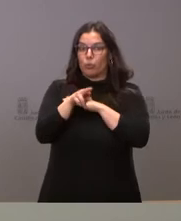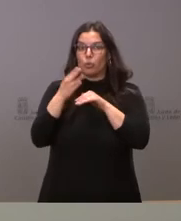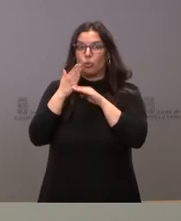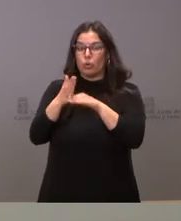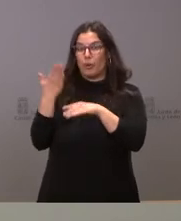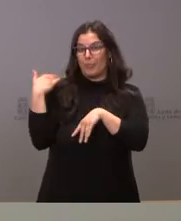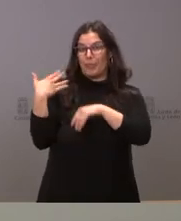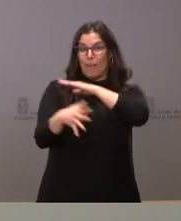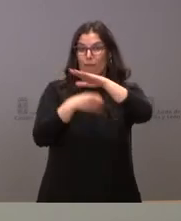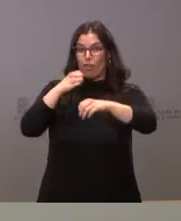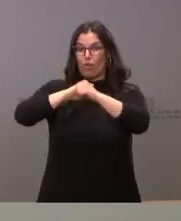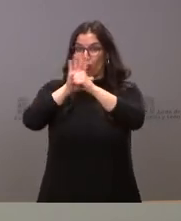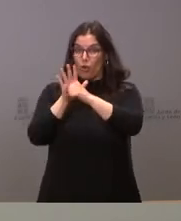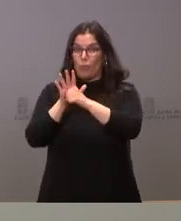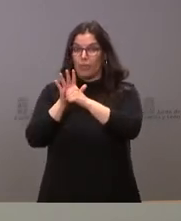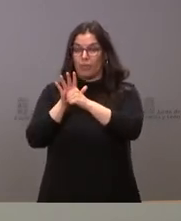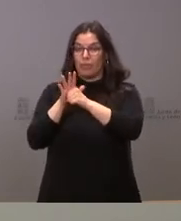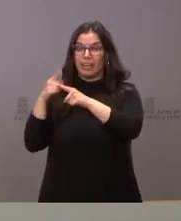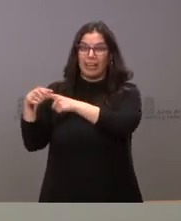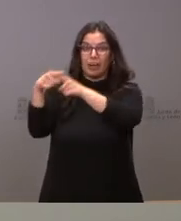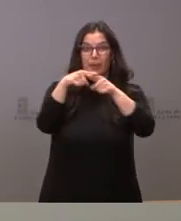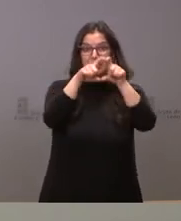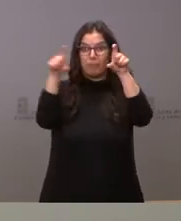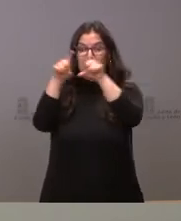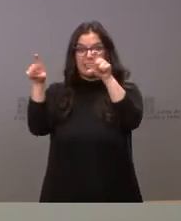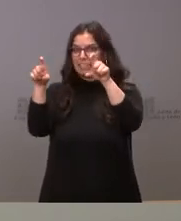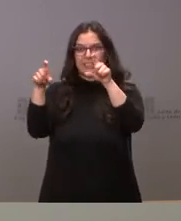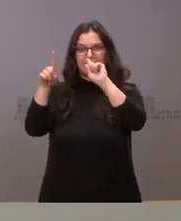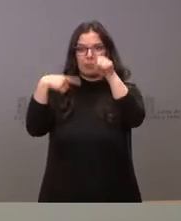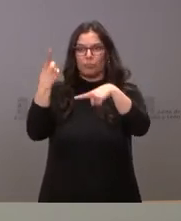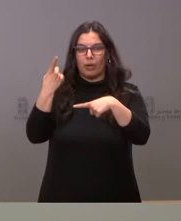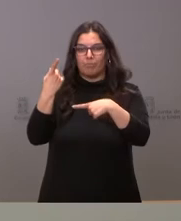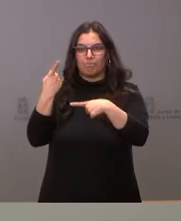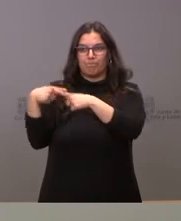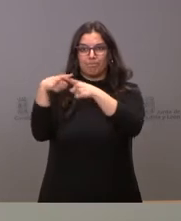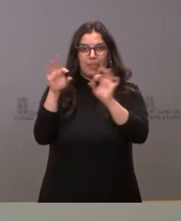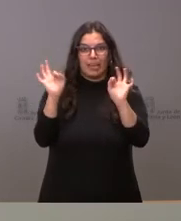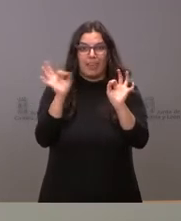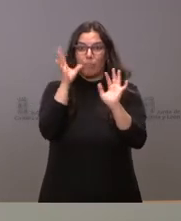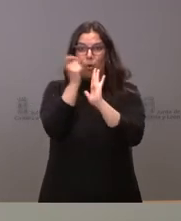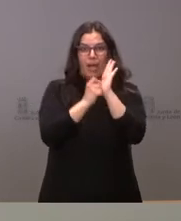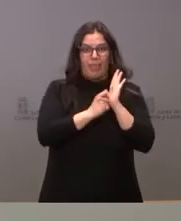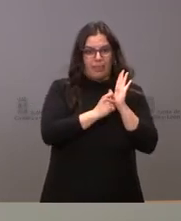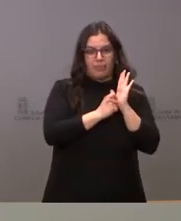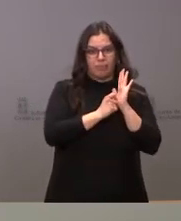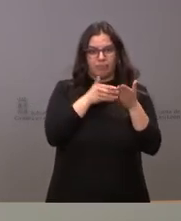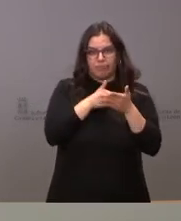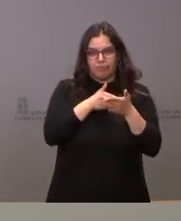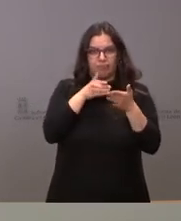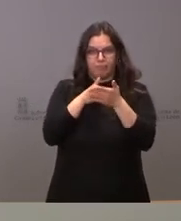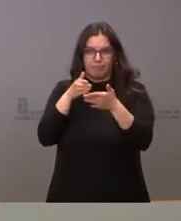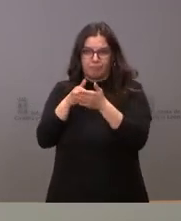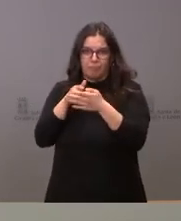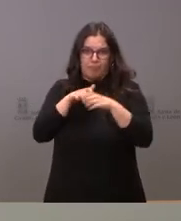aquel fondo COVID que llegó a empresas y que no se gastó porque las condiciones que se ponían de acceso a las mismas impedían que